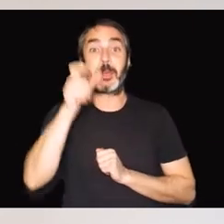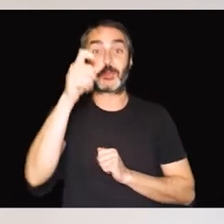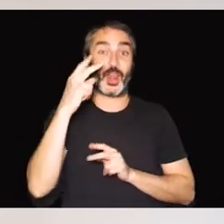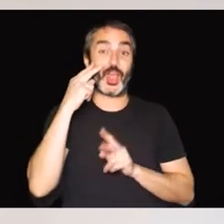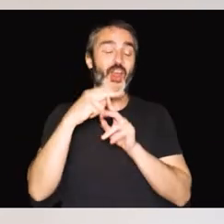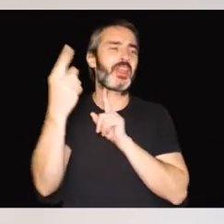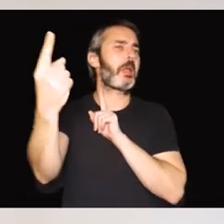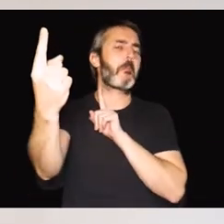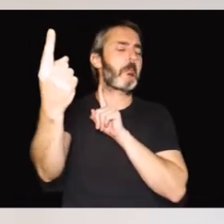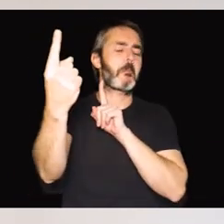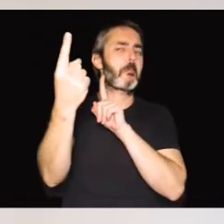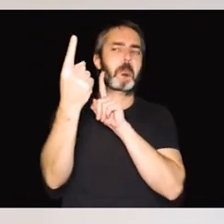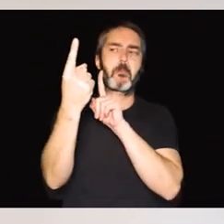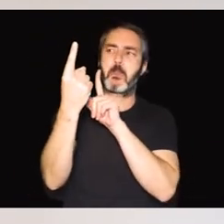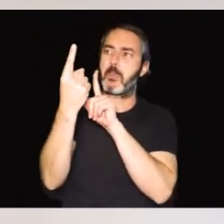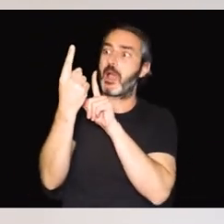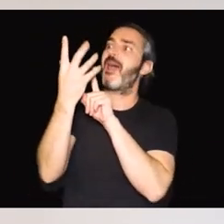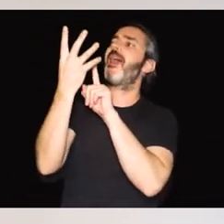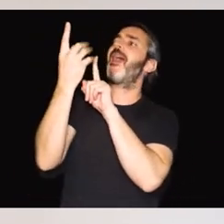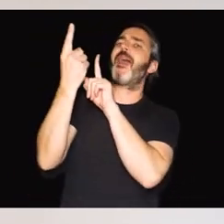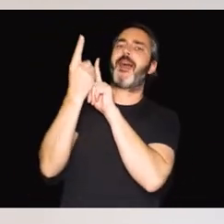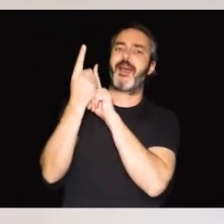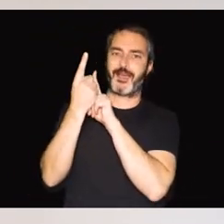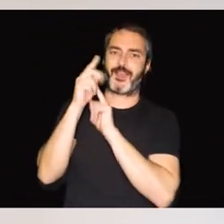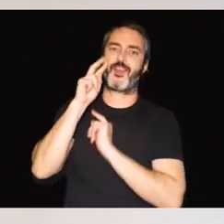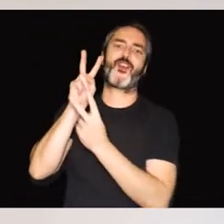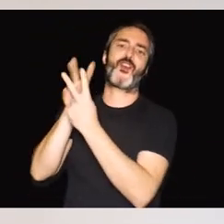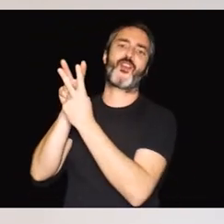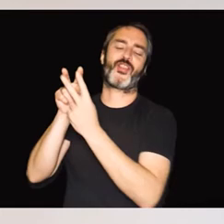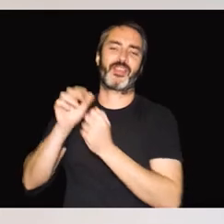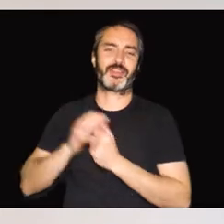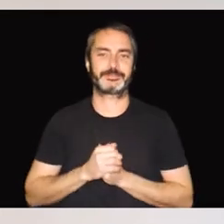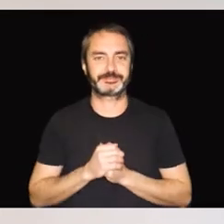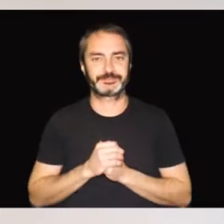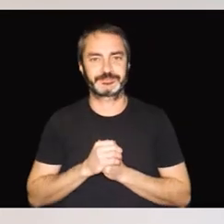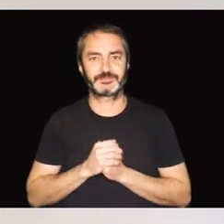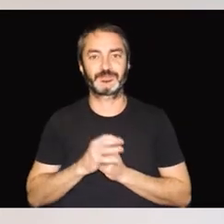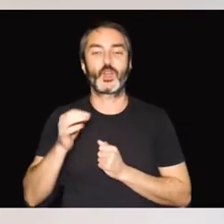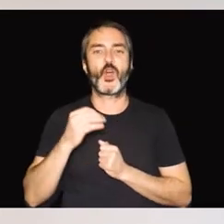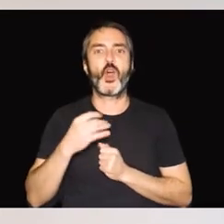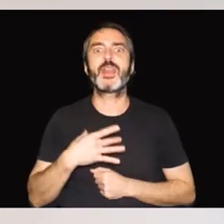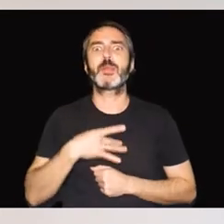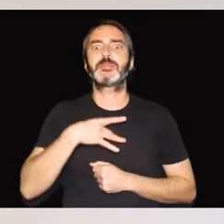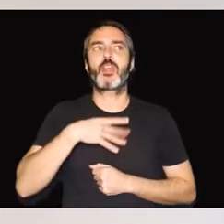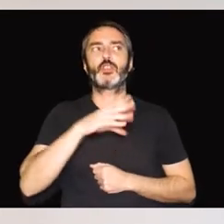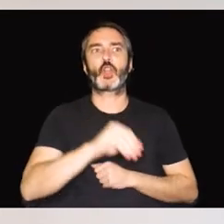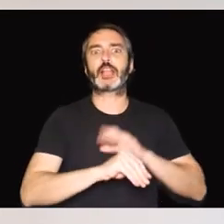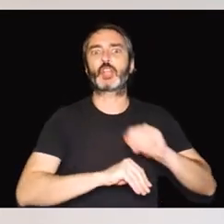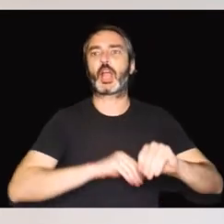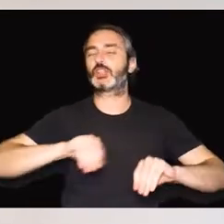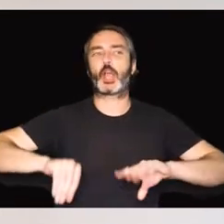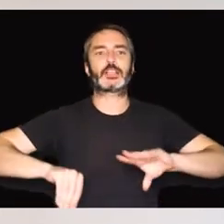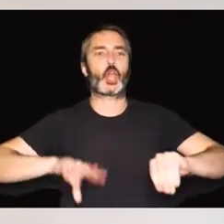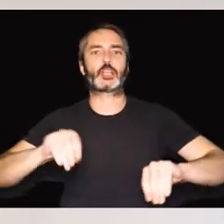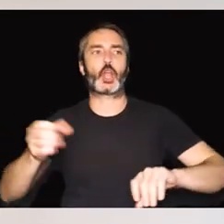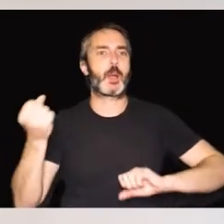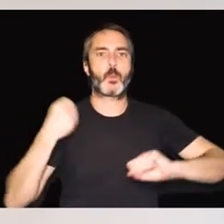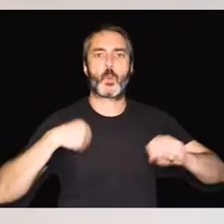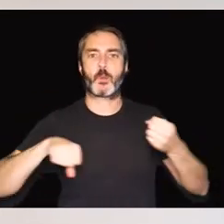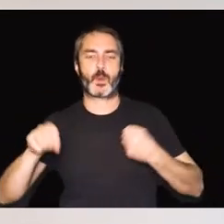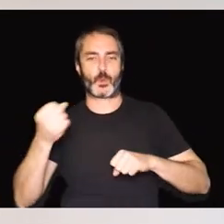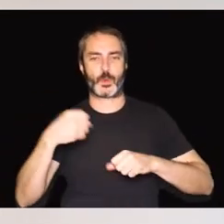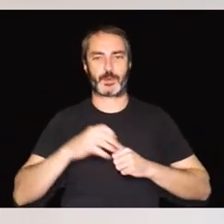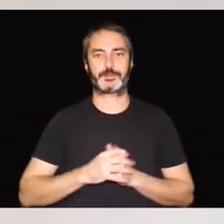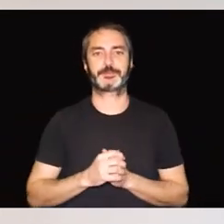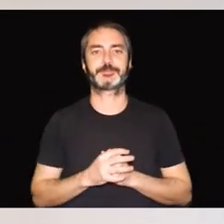a una persona conocida hasta que ésta se presenta. O utiliza el tacto de manera inusual para moverse o realizar